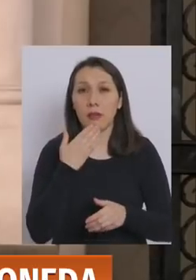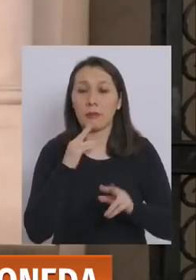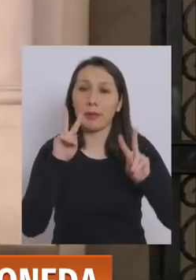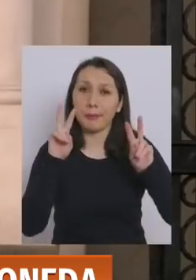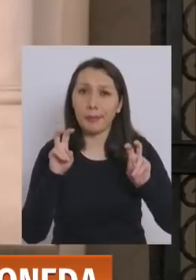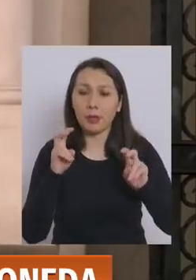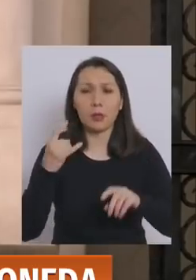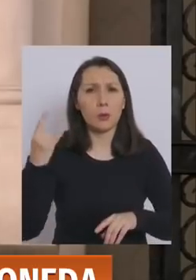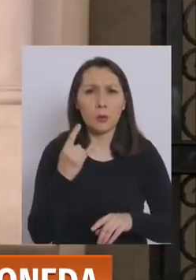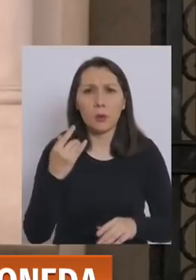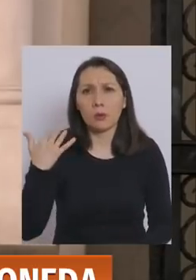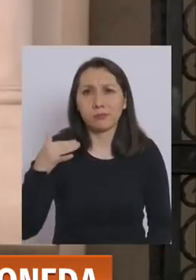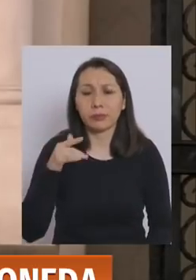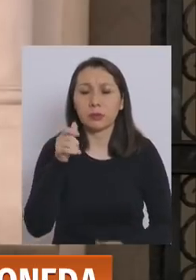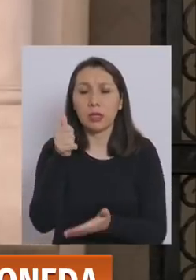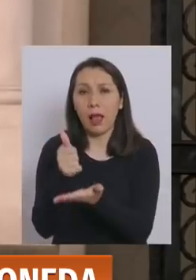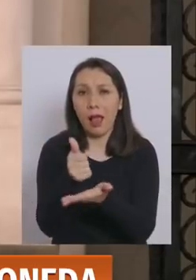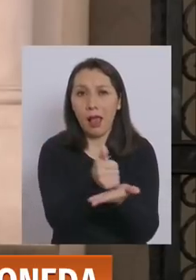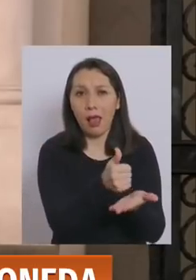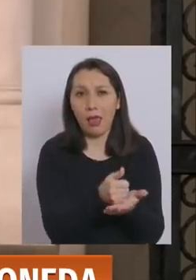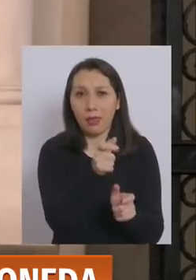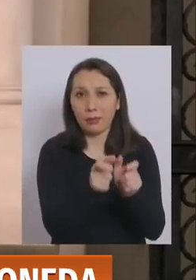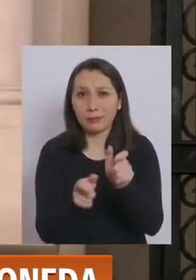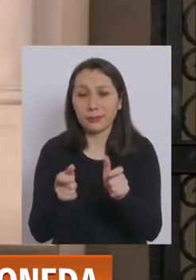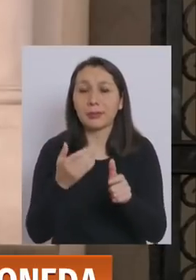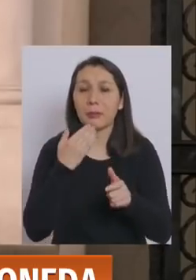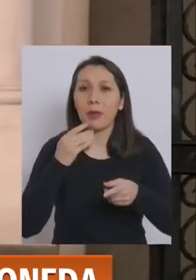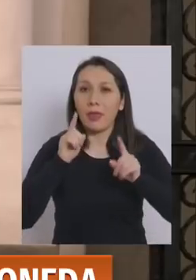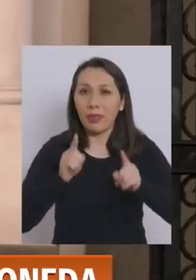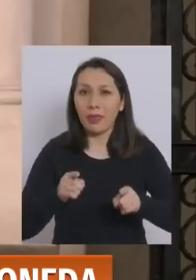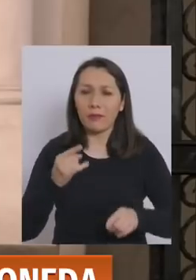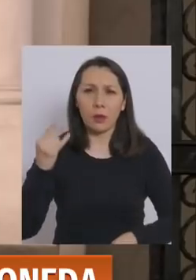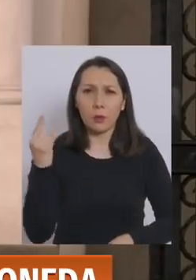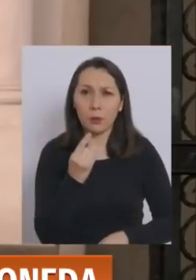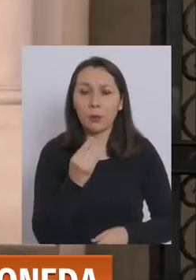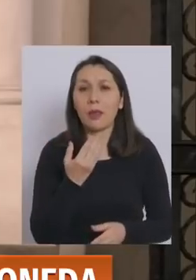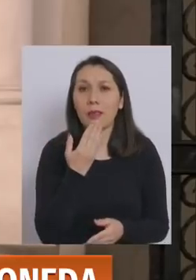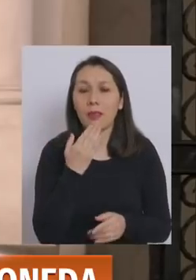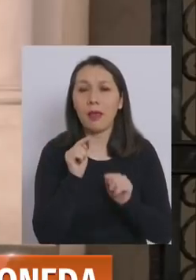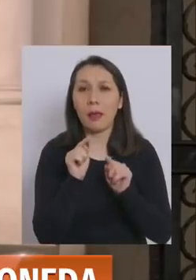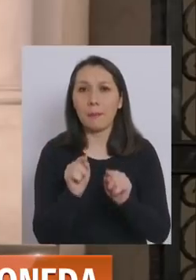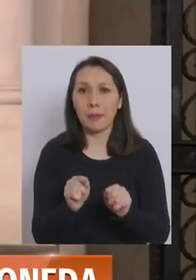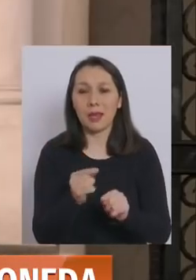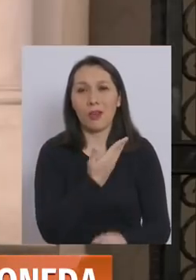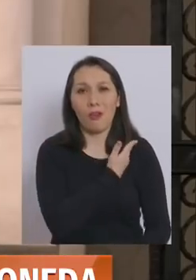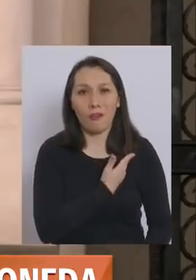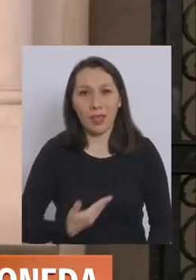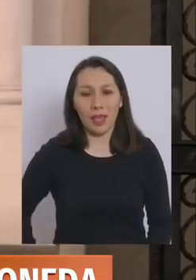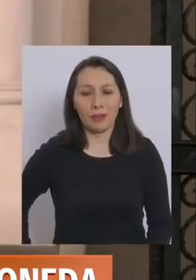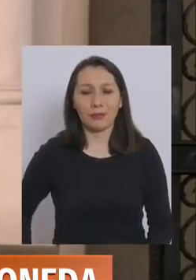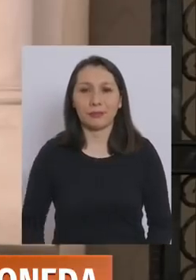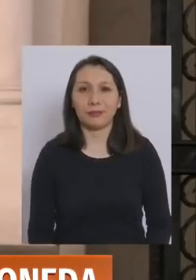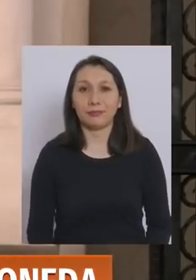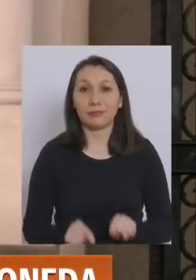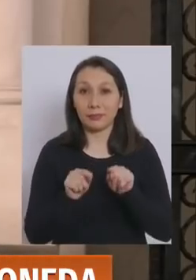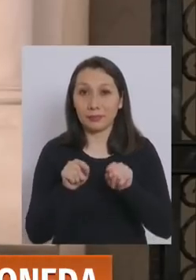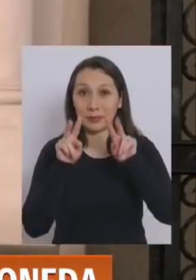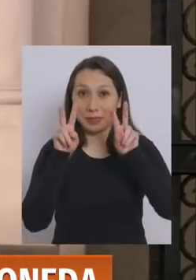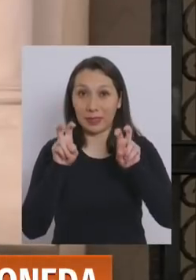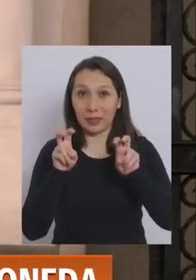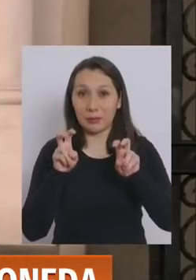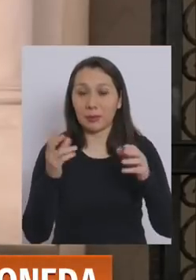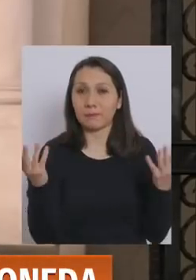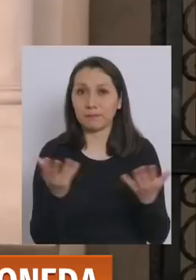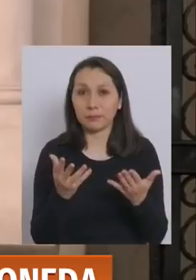las urgencias de los alcaldes. Y en este caso deben ser las urgencias también del gobierno. Y por ello es que